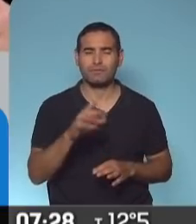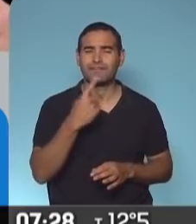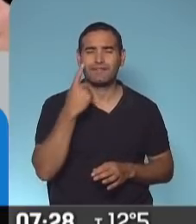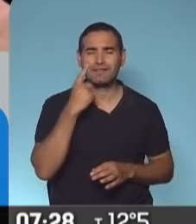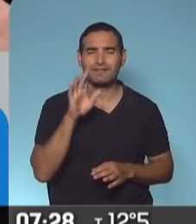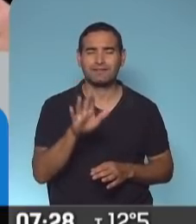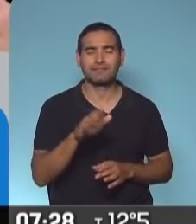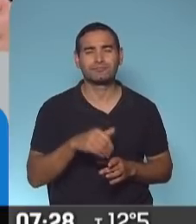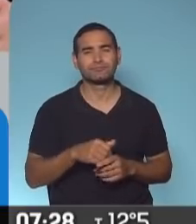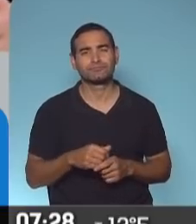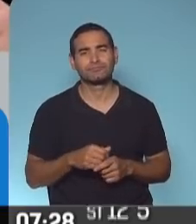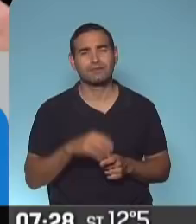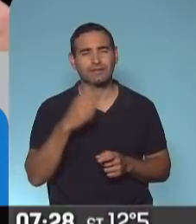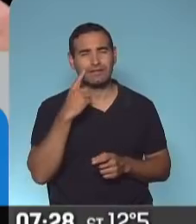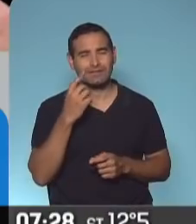coordinada con la